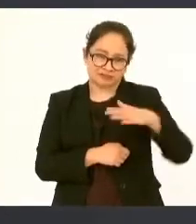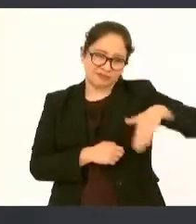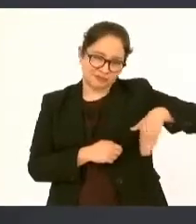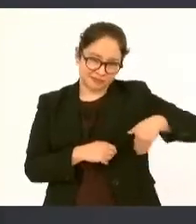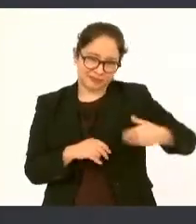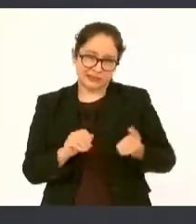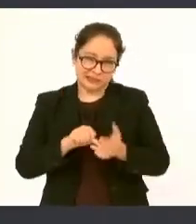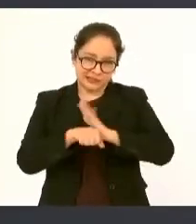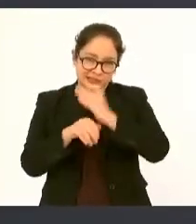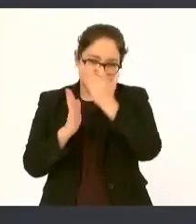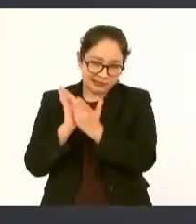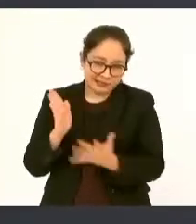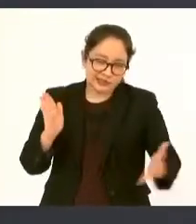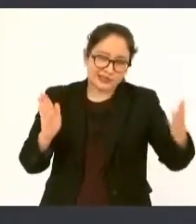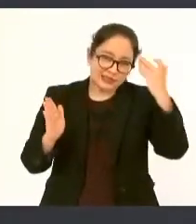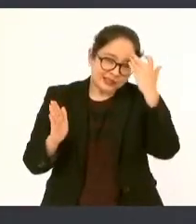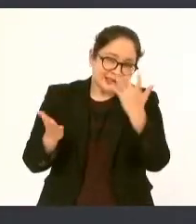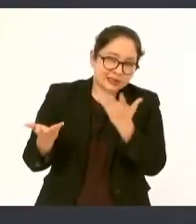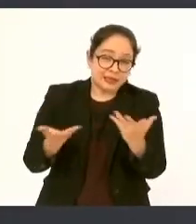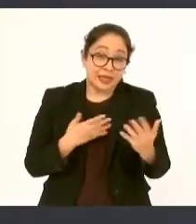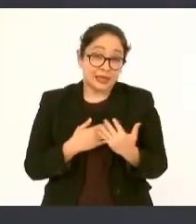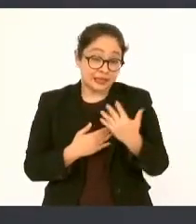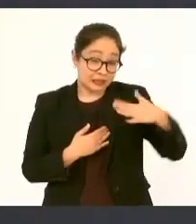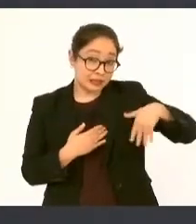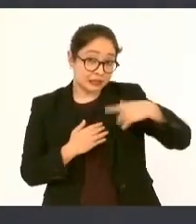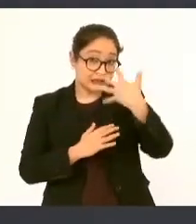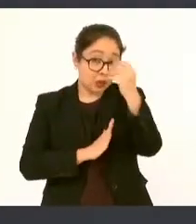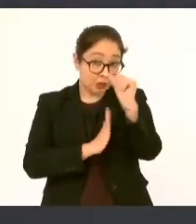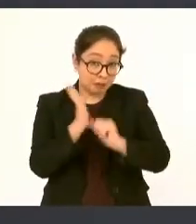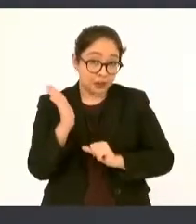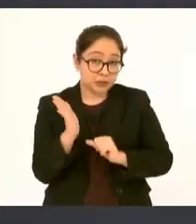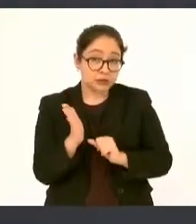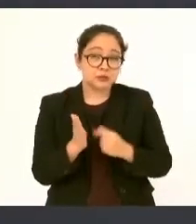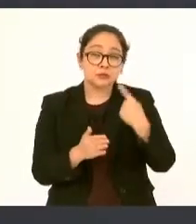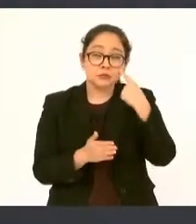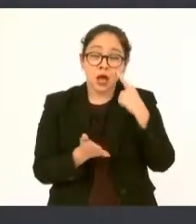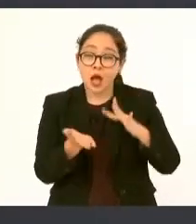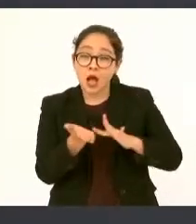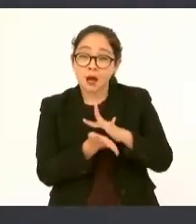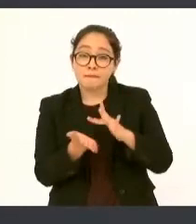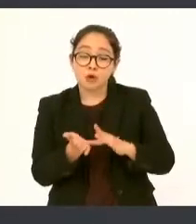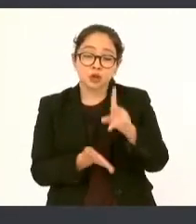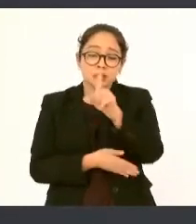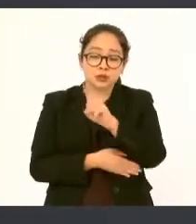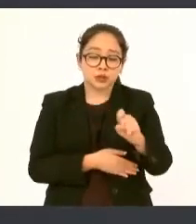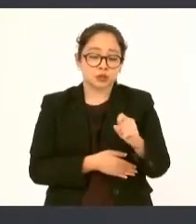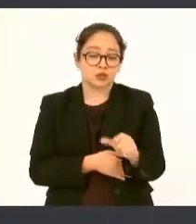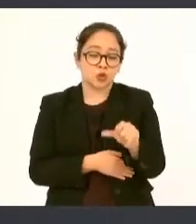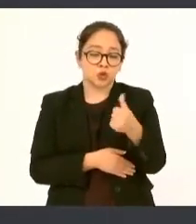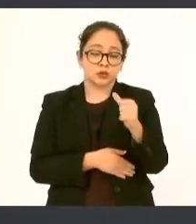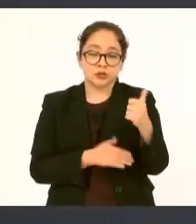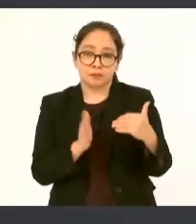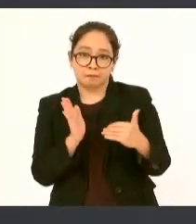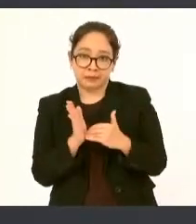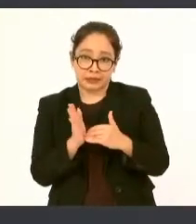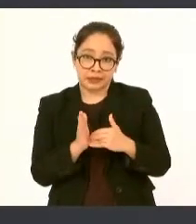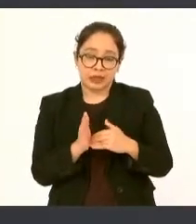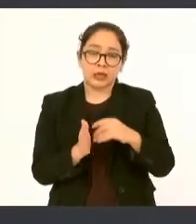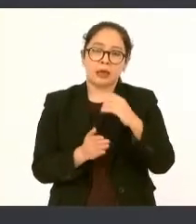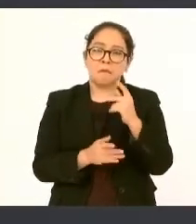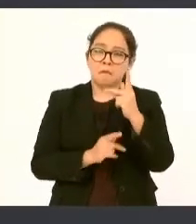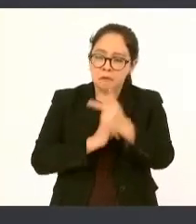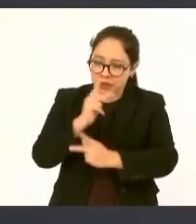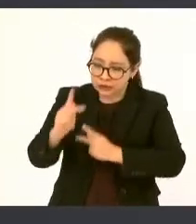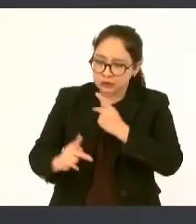decía yo ayer en Jalapa se entregaron ciento once mil créditos a